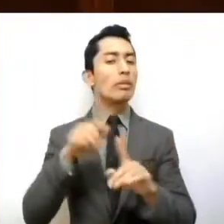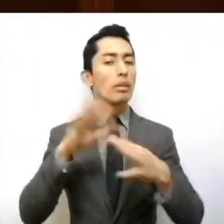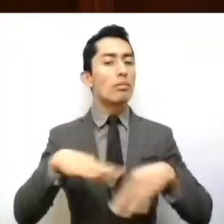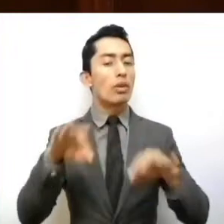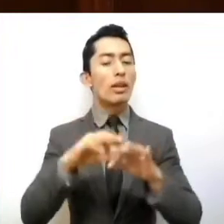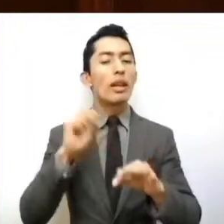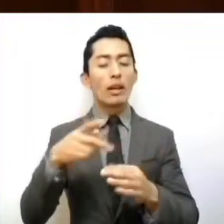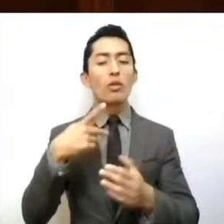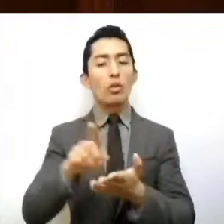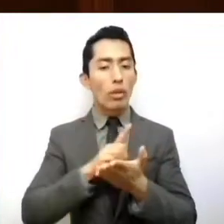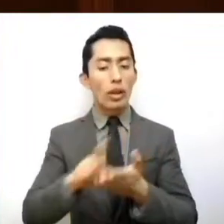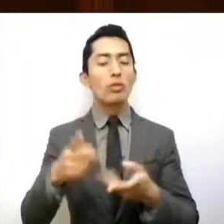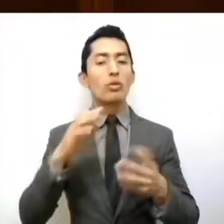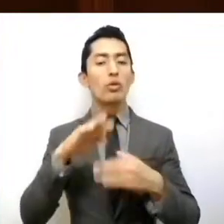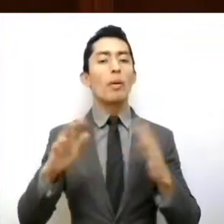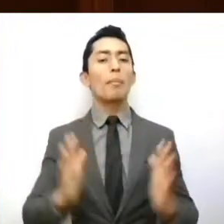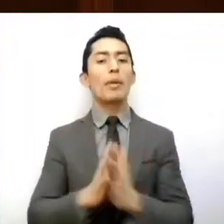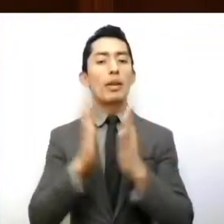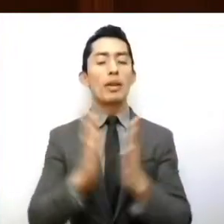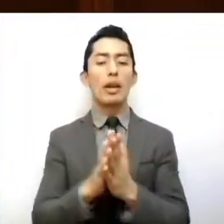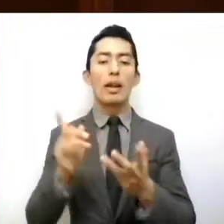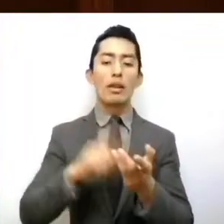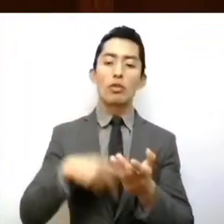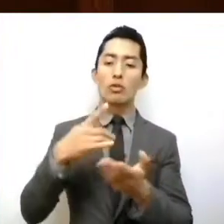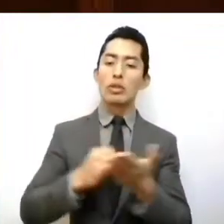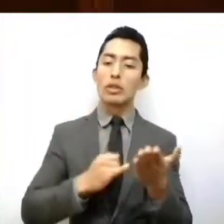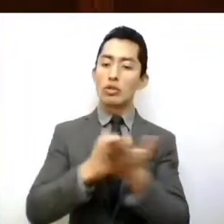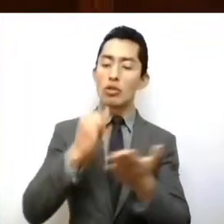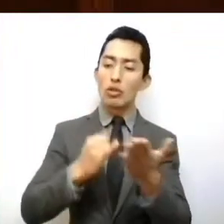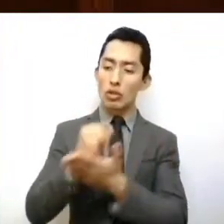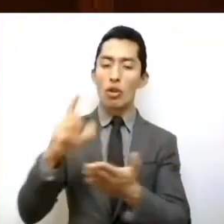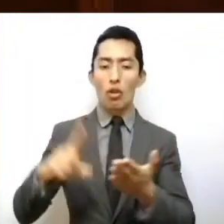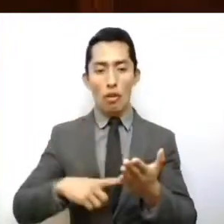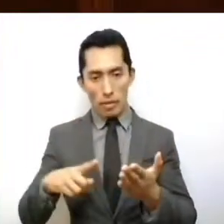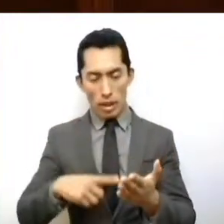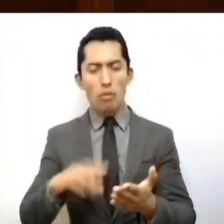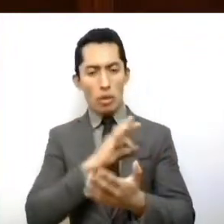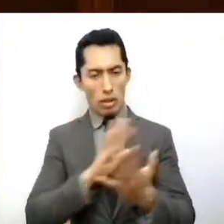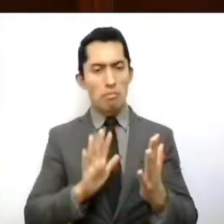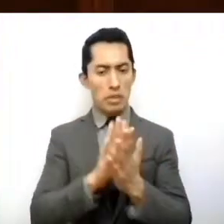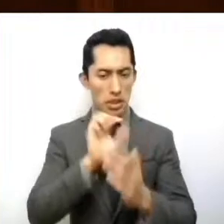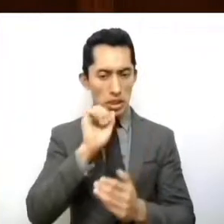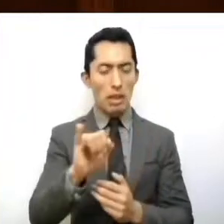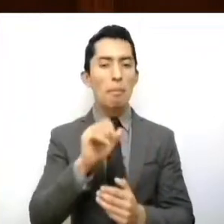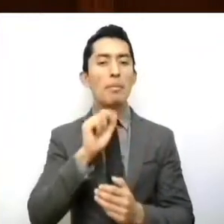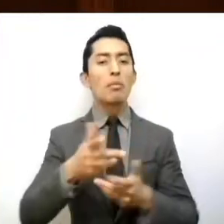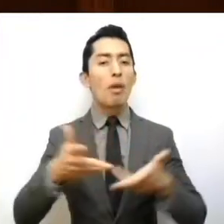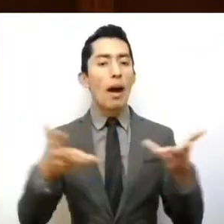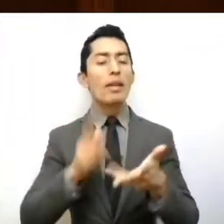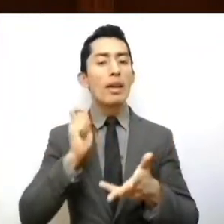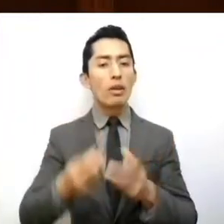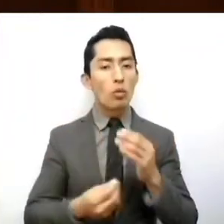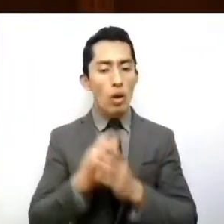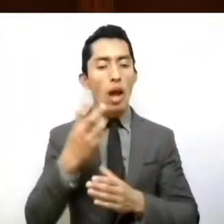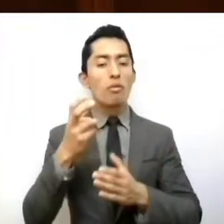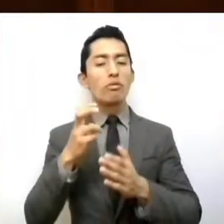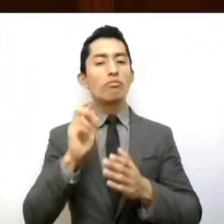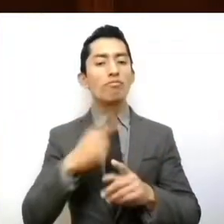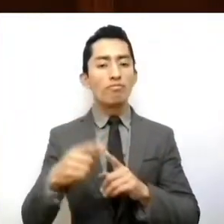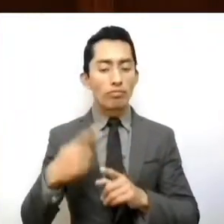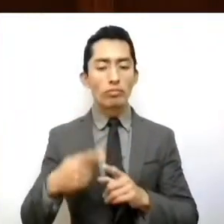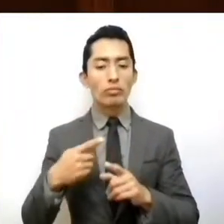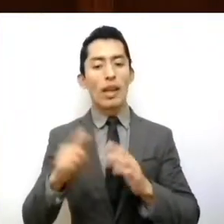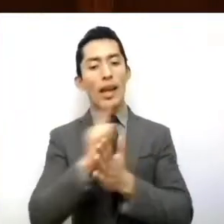derecho de participar en las decisiones de gobierno, pero será necesario también generar todo un marco normativo que permite